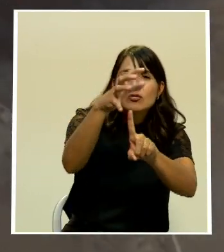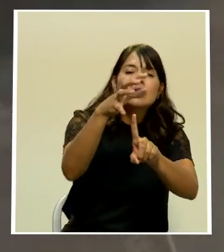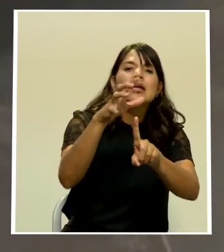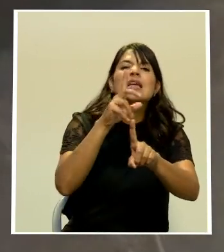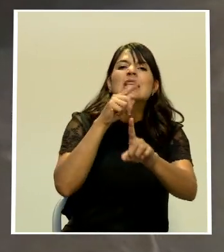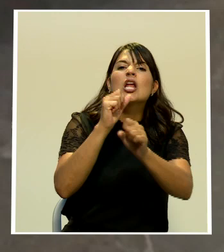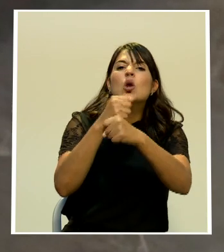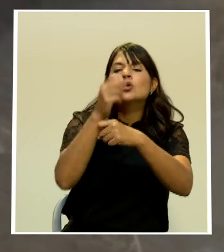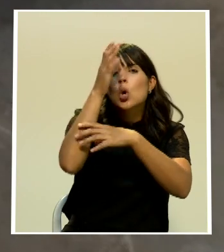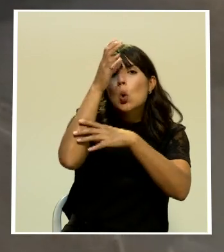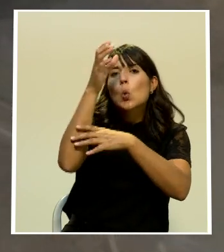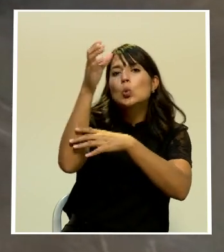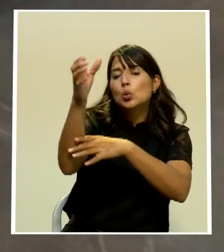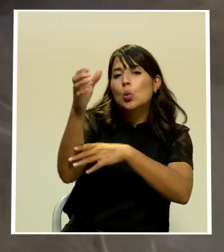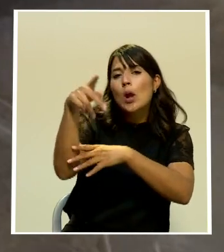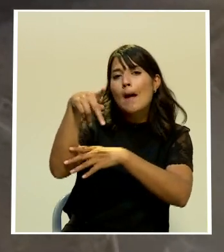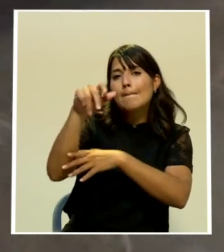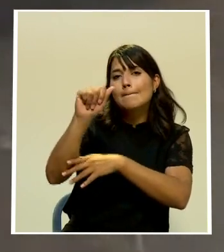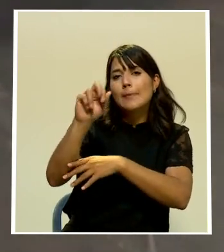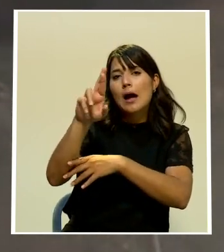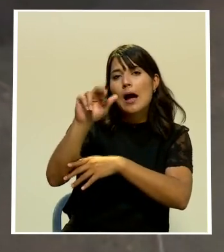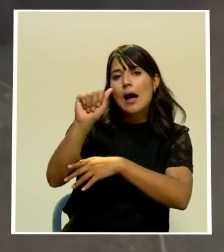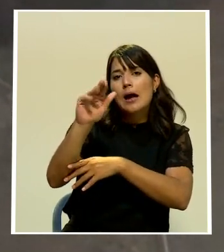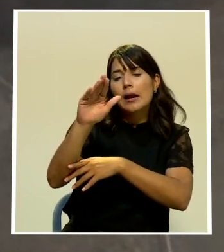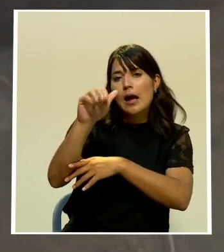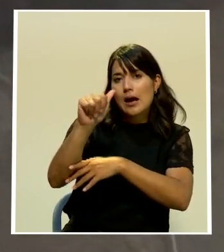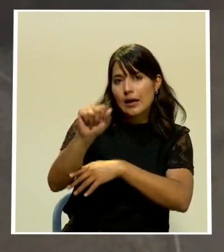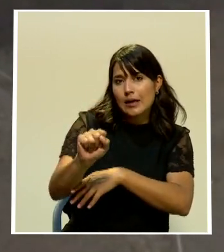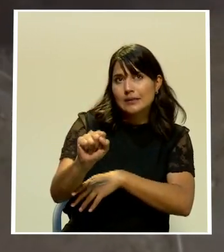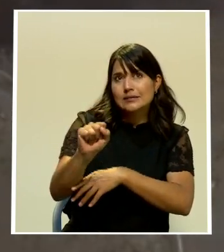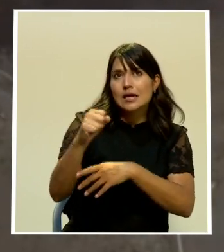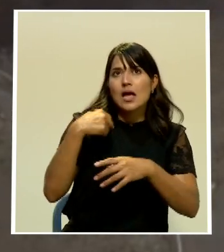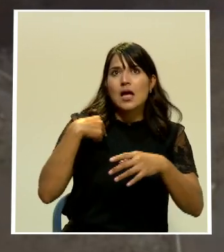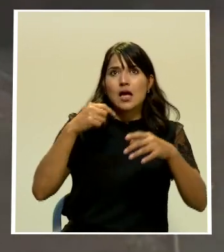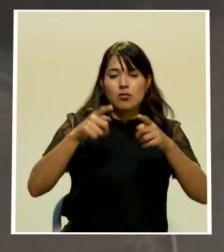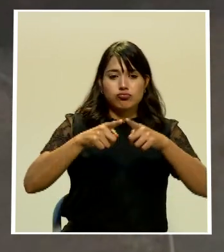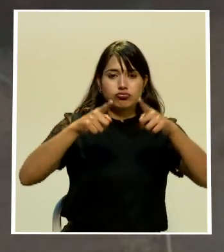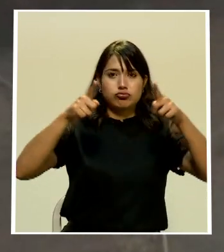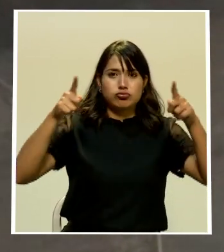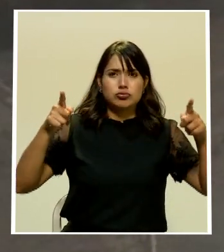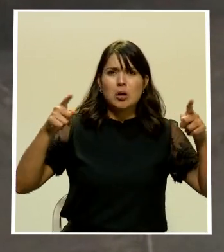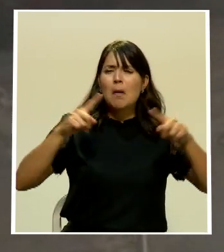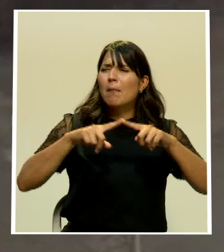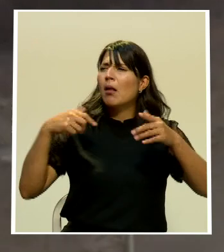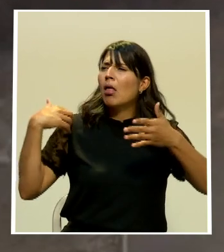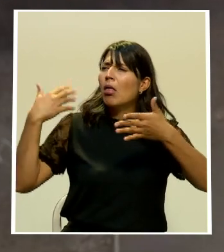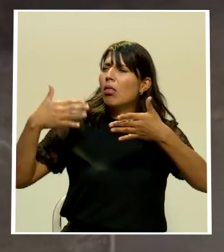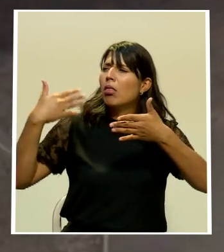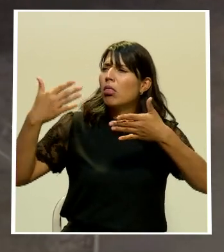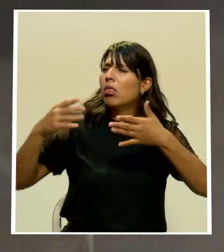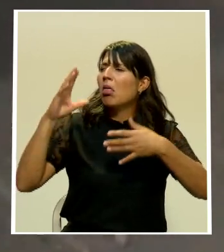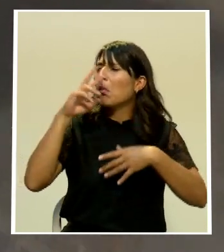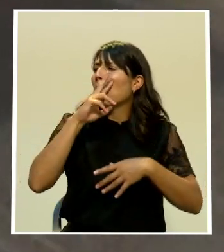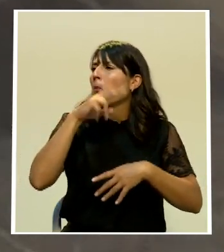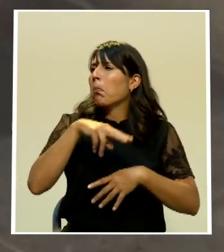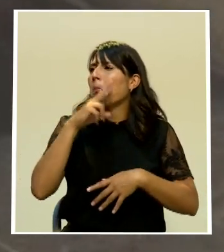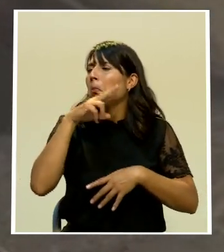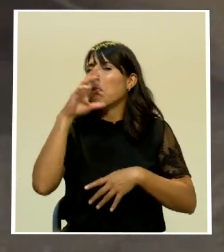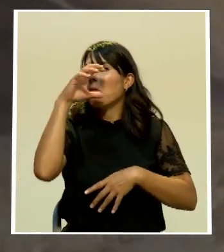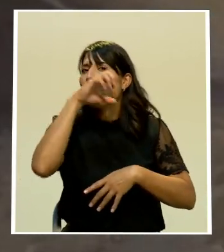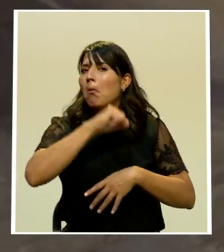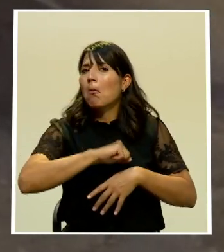El grabado de unos 37 metros de largo había pasado desapercibido debido a la erosión del terreno que casi lo hace